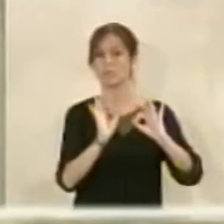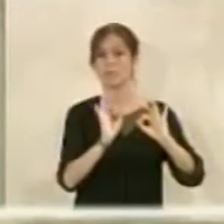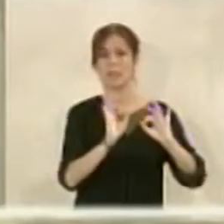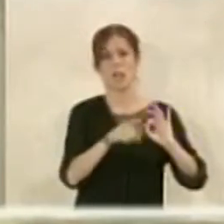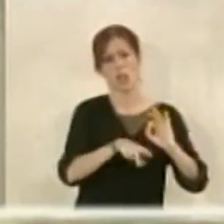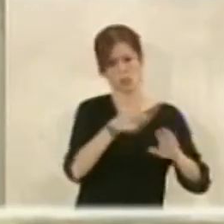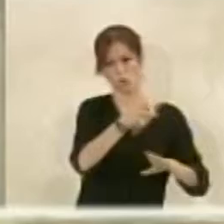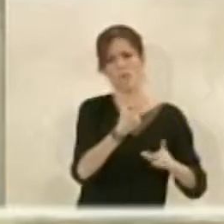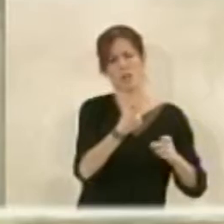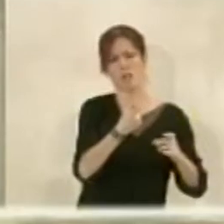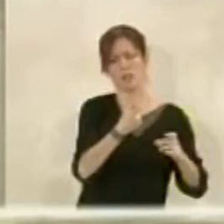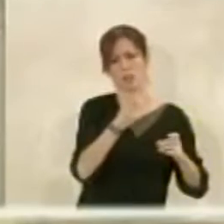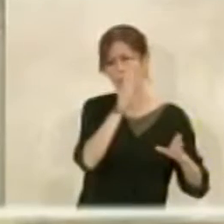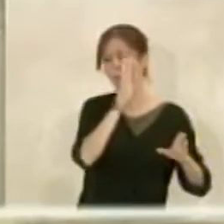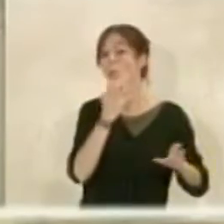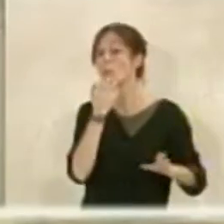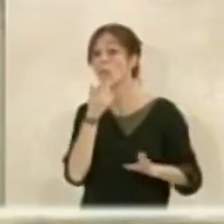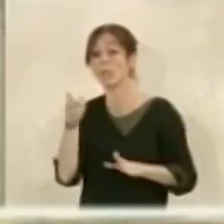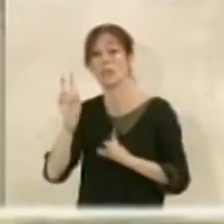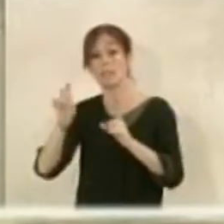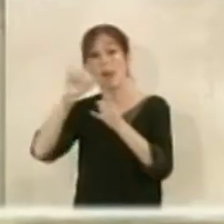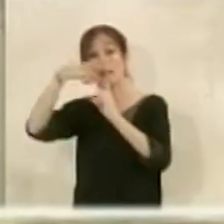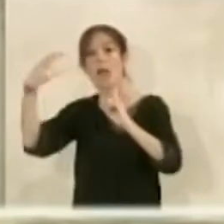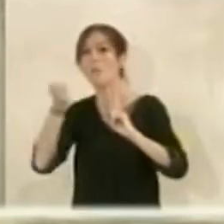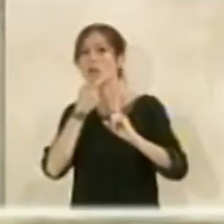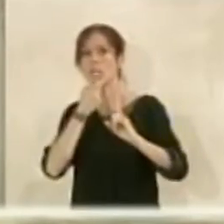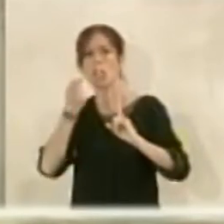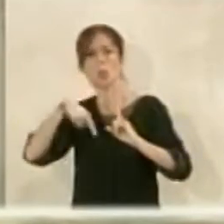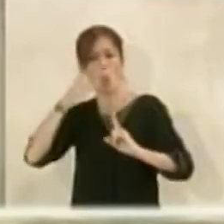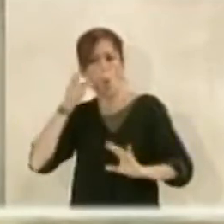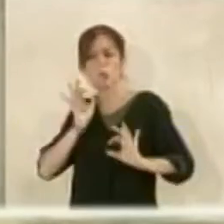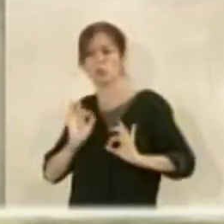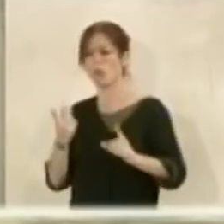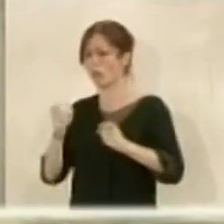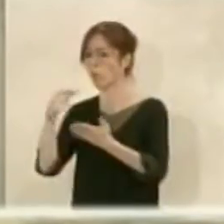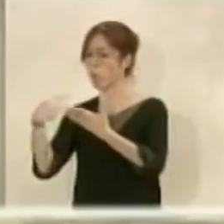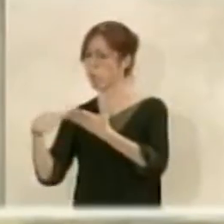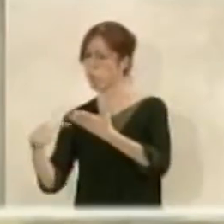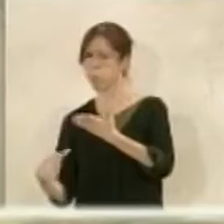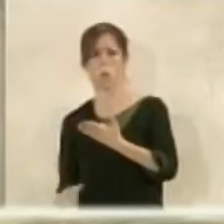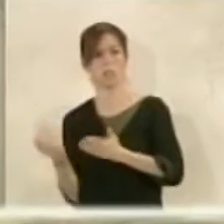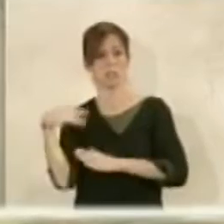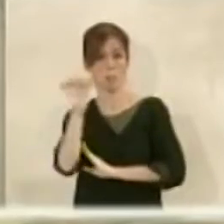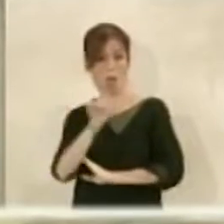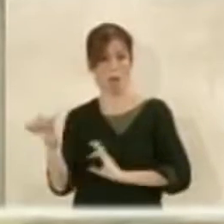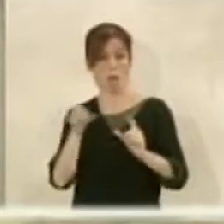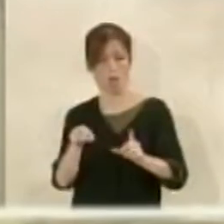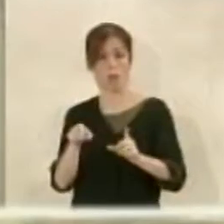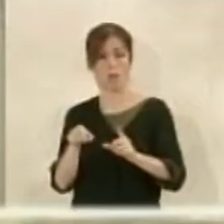para otras cuestiones como por ejemplo el tema del cable inglés pues nos ponemos muy auténticos y tenemos encima de la mesa durante toda esta semana